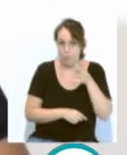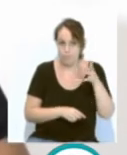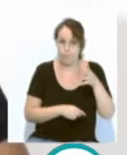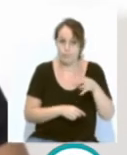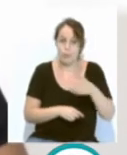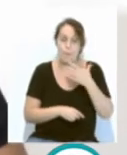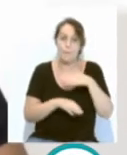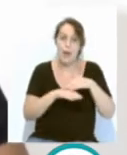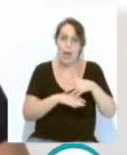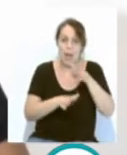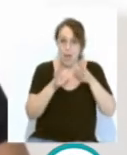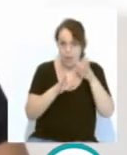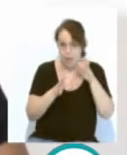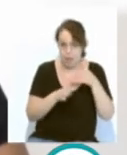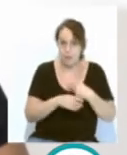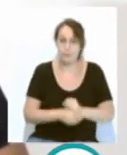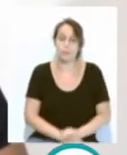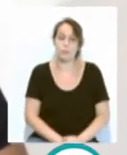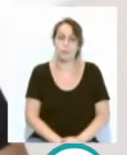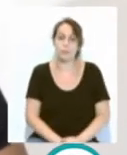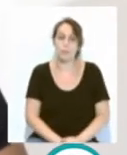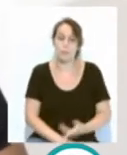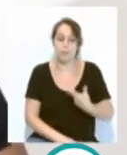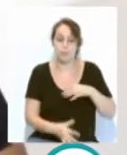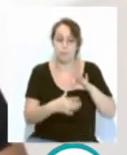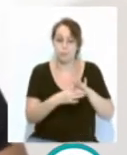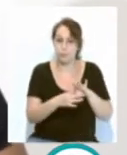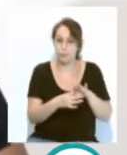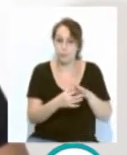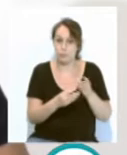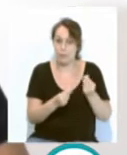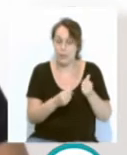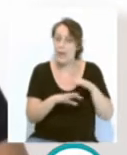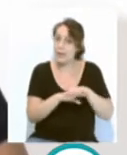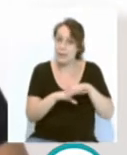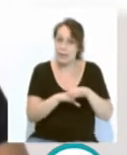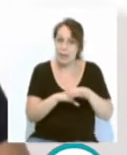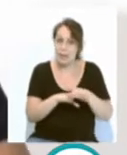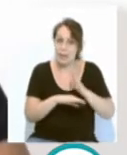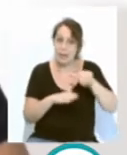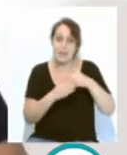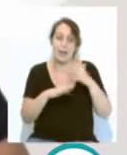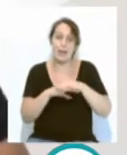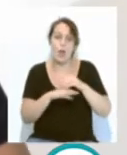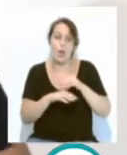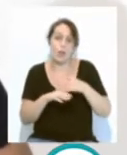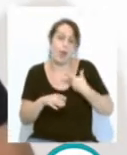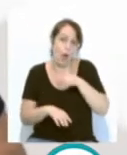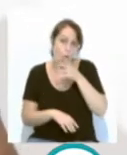sinfónico y una conexión de esta red a la red de pluviales. También se van a instalar